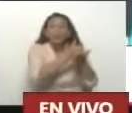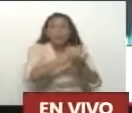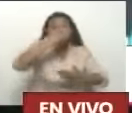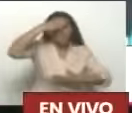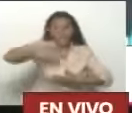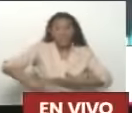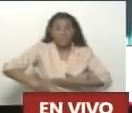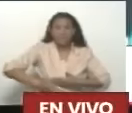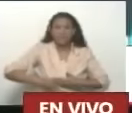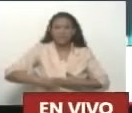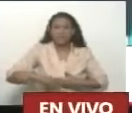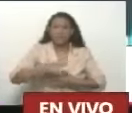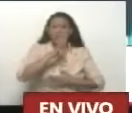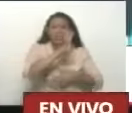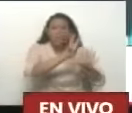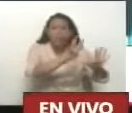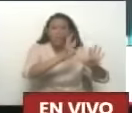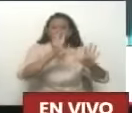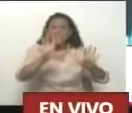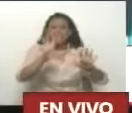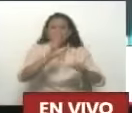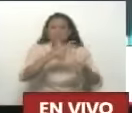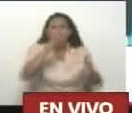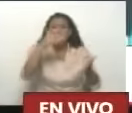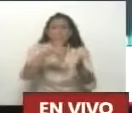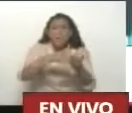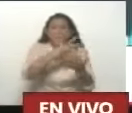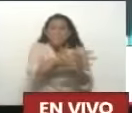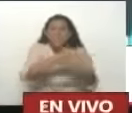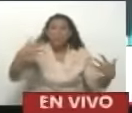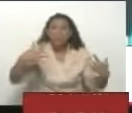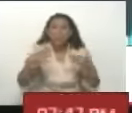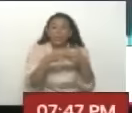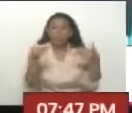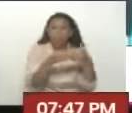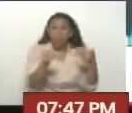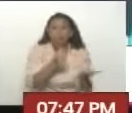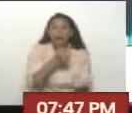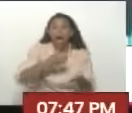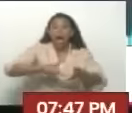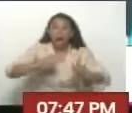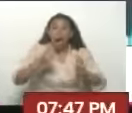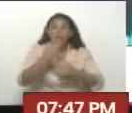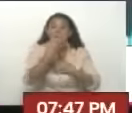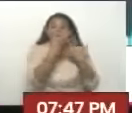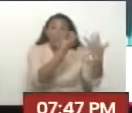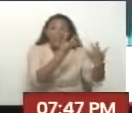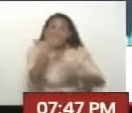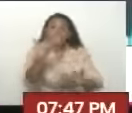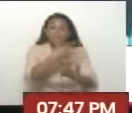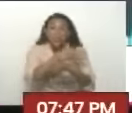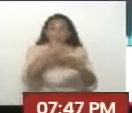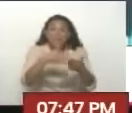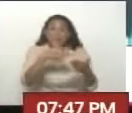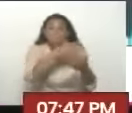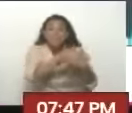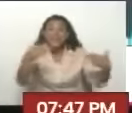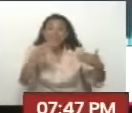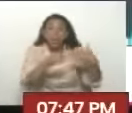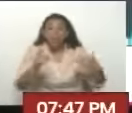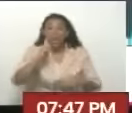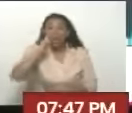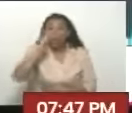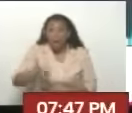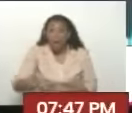De 95 mil millones de dólares Aguara Para 95 mil millones de dólares Para Ucrania